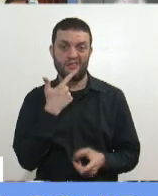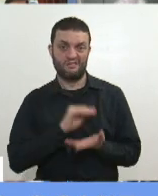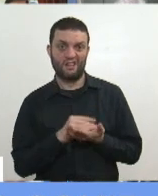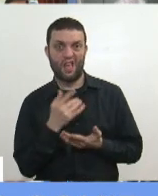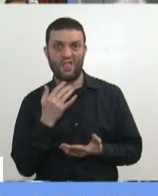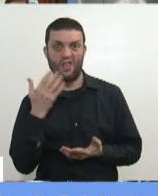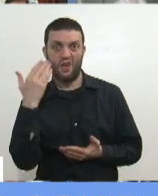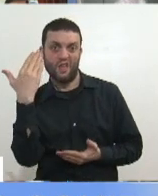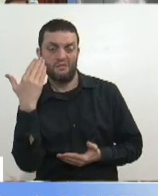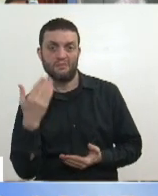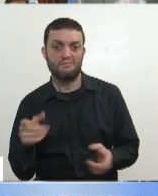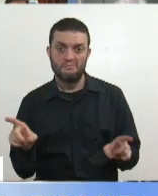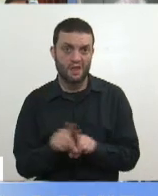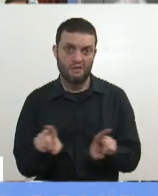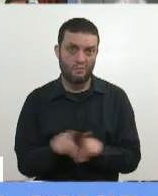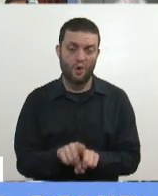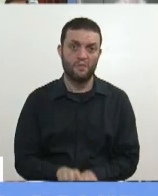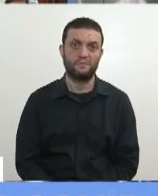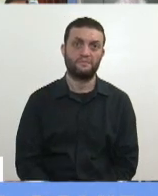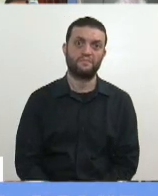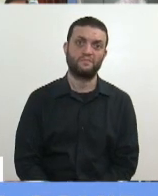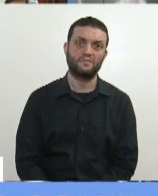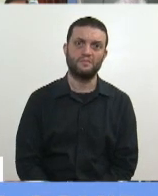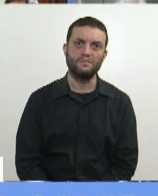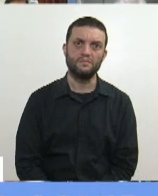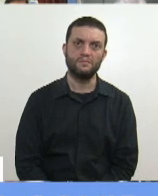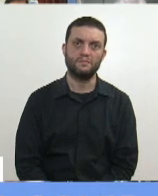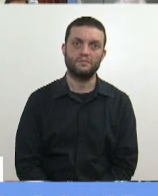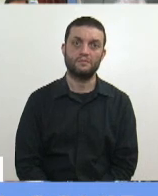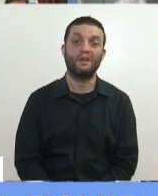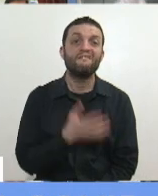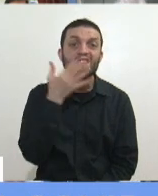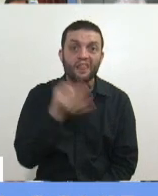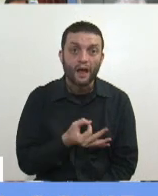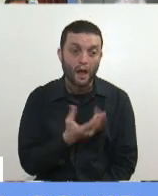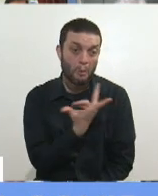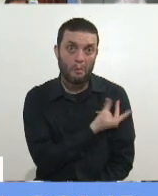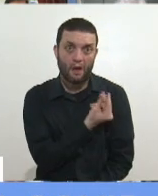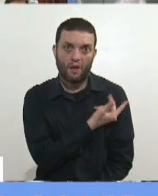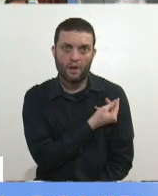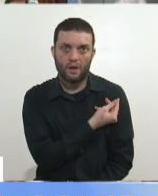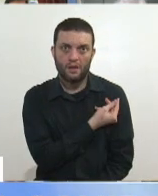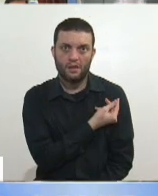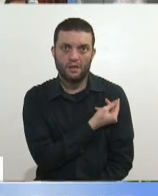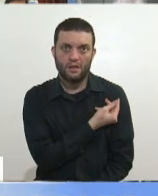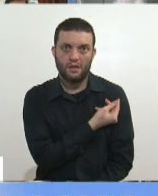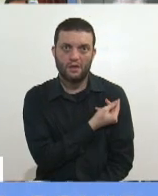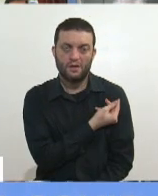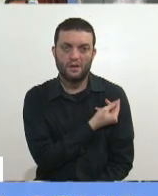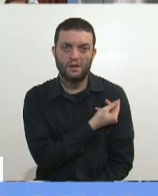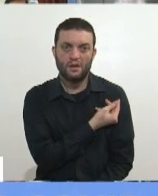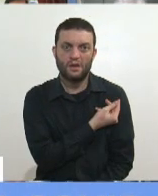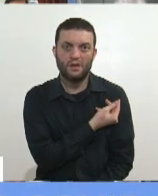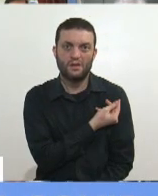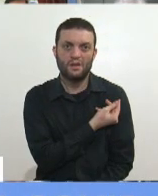La verdad es que estamos vacunando a un ratio seis veces menor